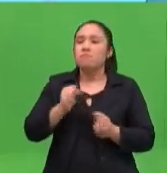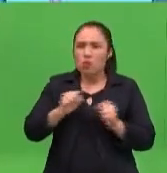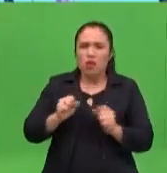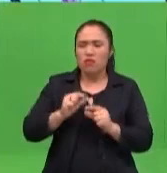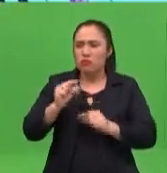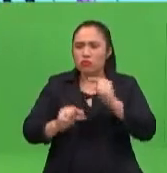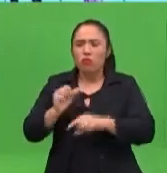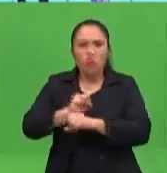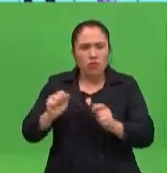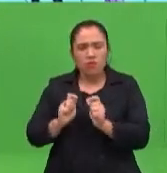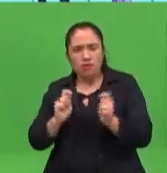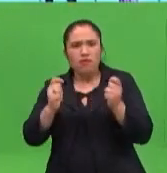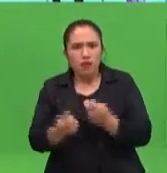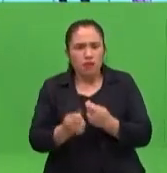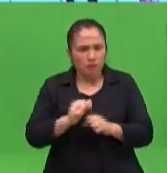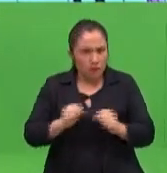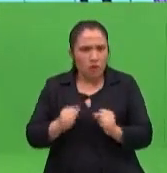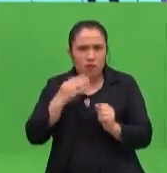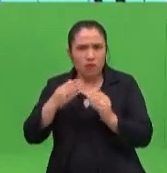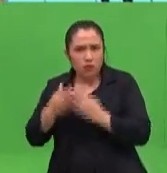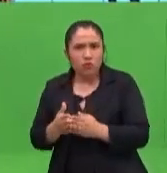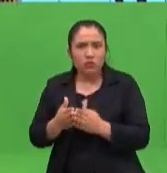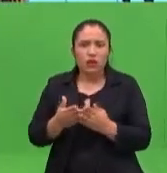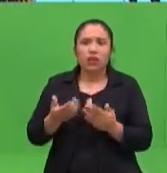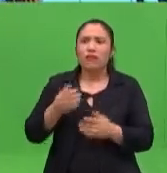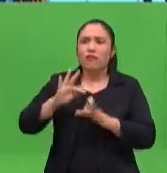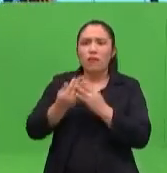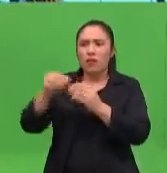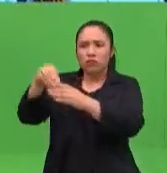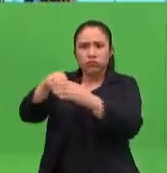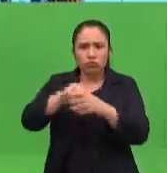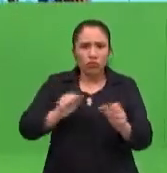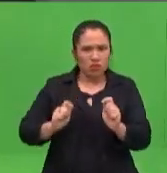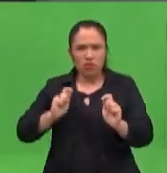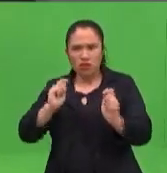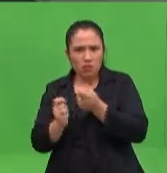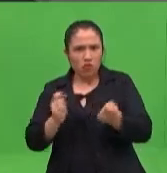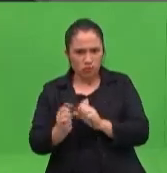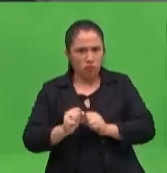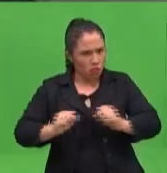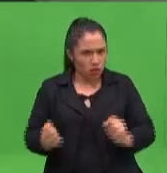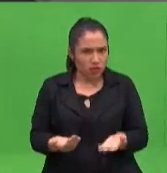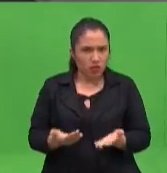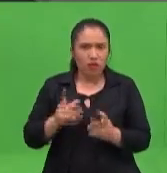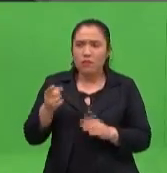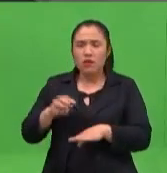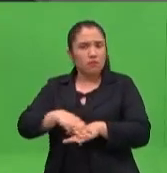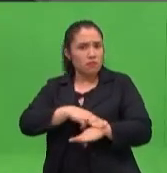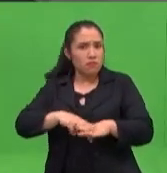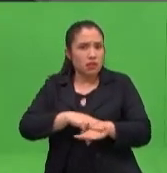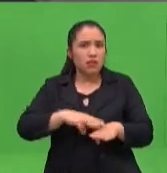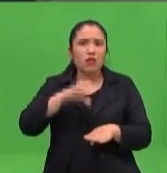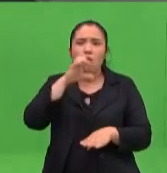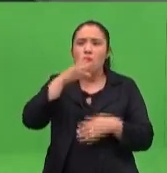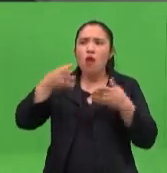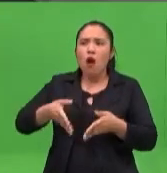conciencia, como dice usted? En cada familia. Ahora, ¿cómo el MEC afronta esto todo? Justamente